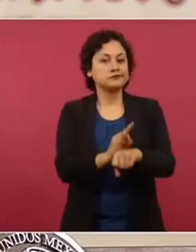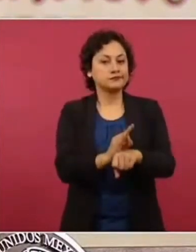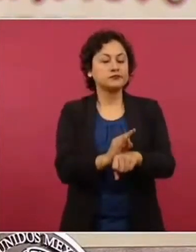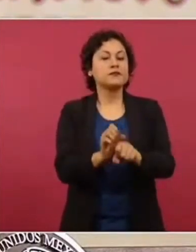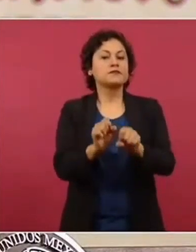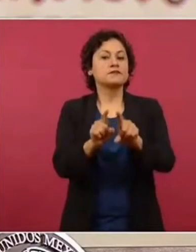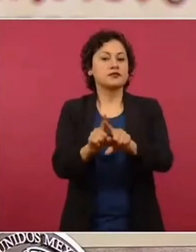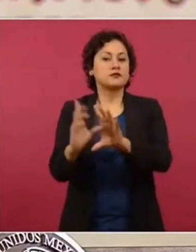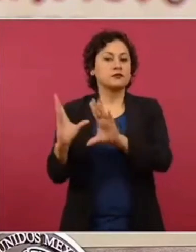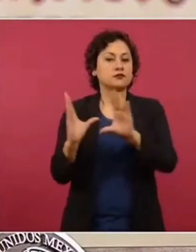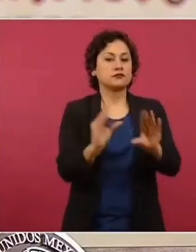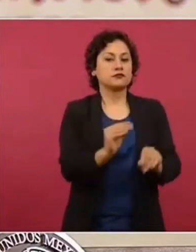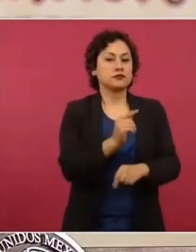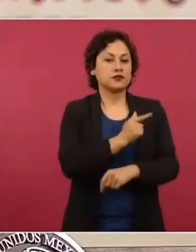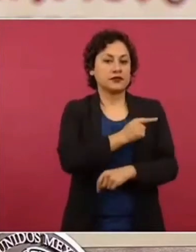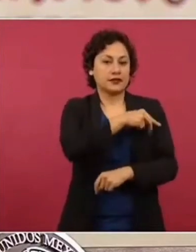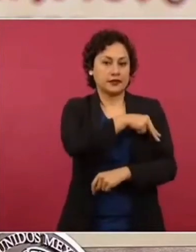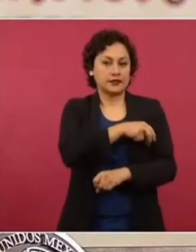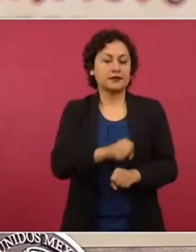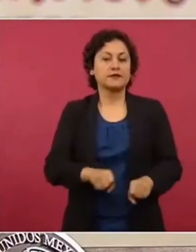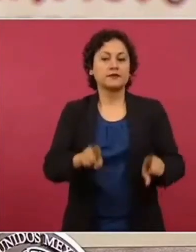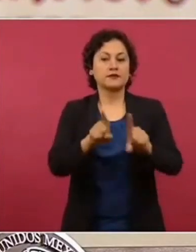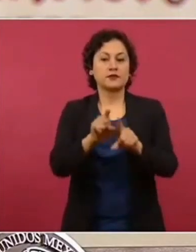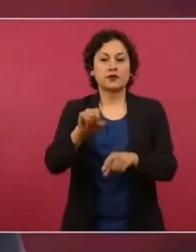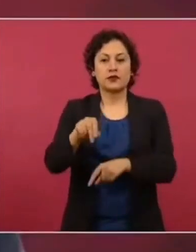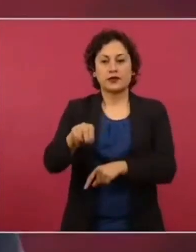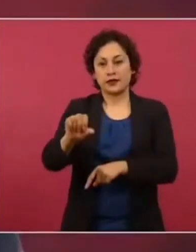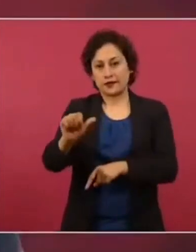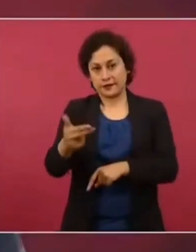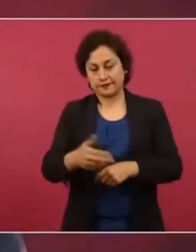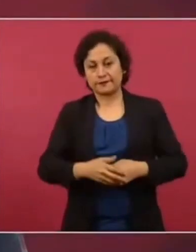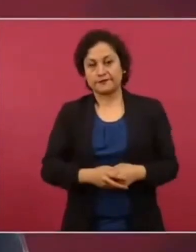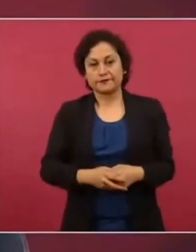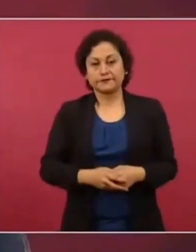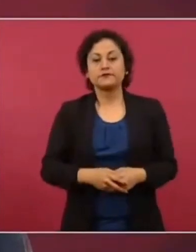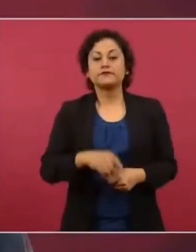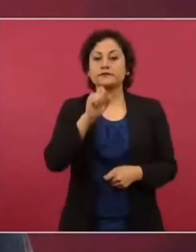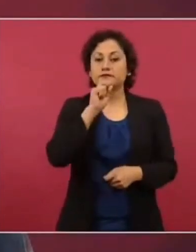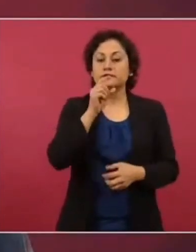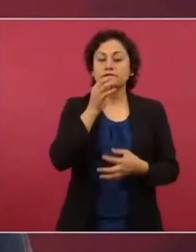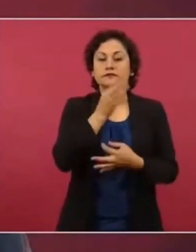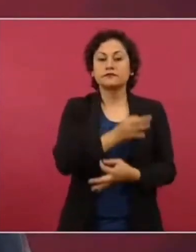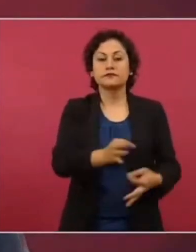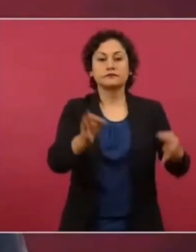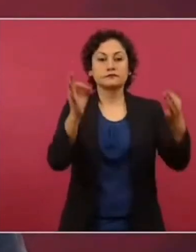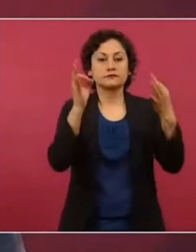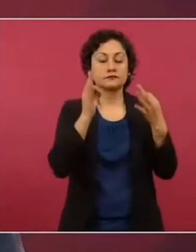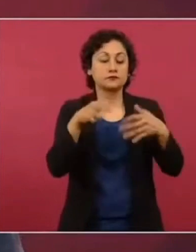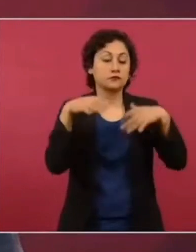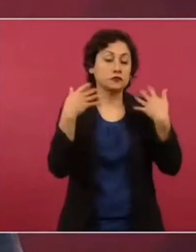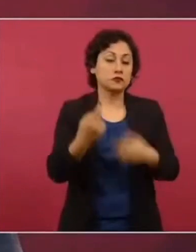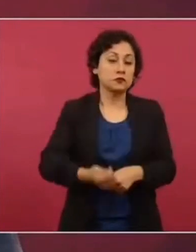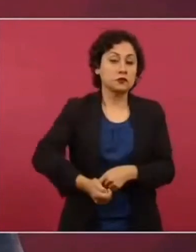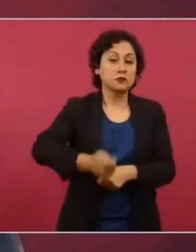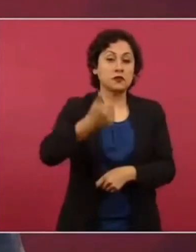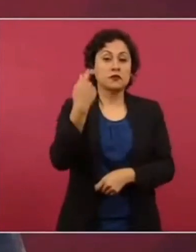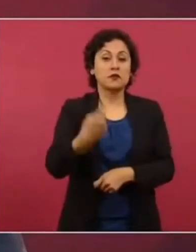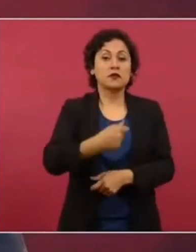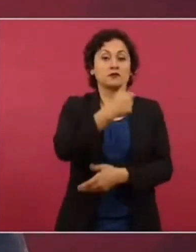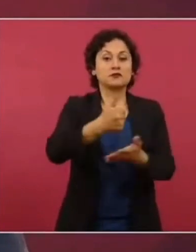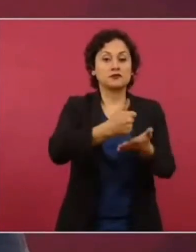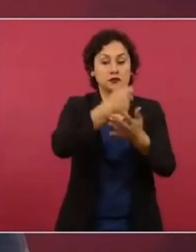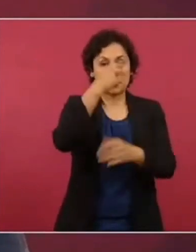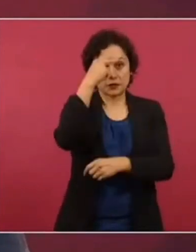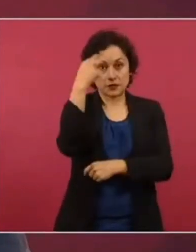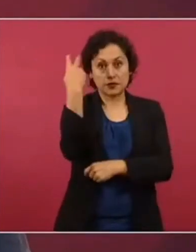Guardia Nacional y del INAH. El general Luzzi anunció además la histórica apertura en la Ciudad de México de una